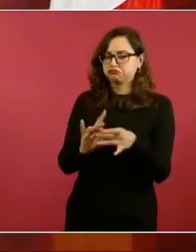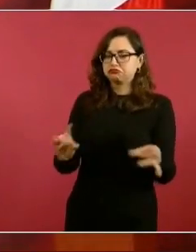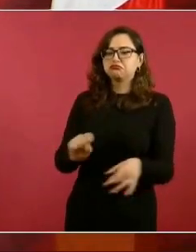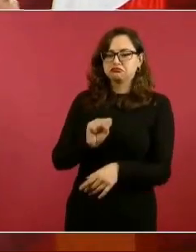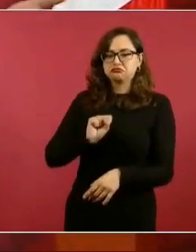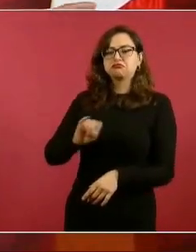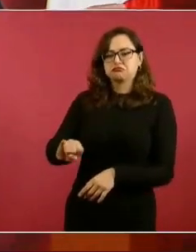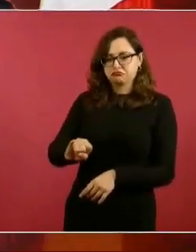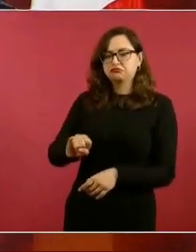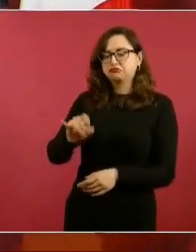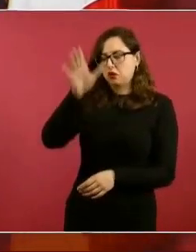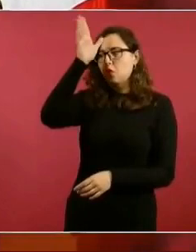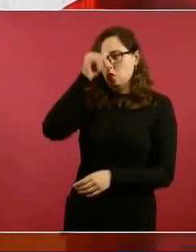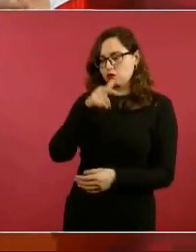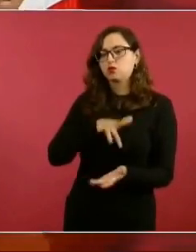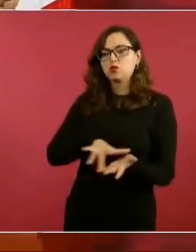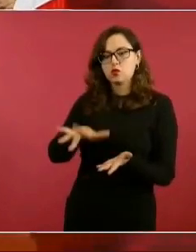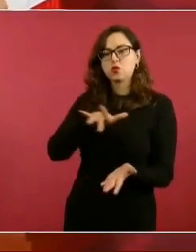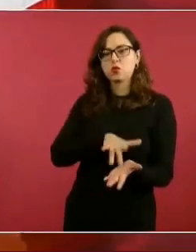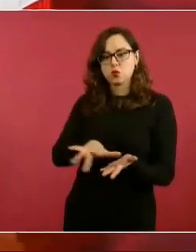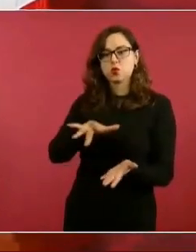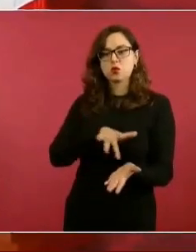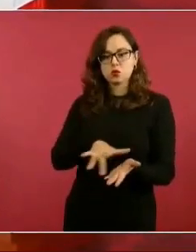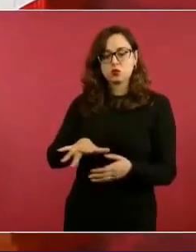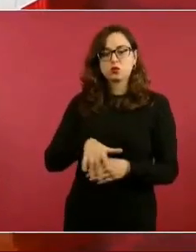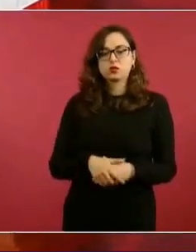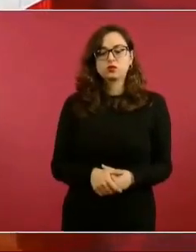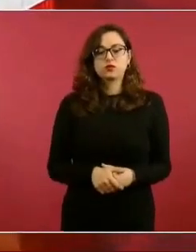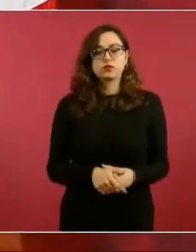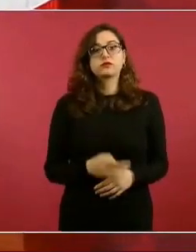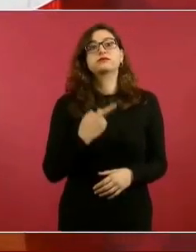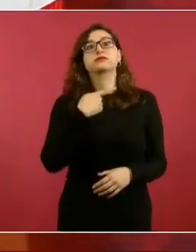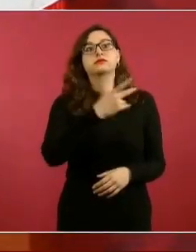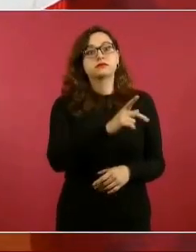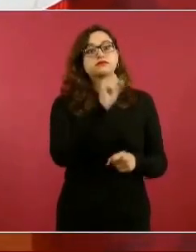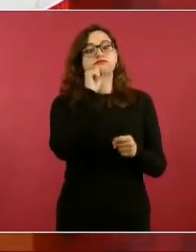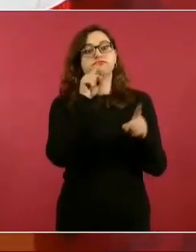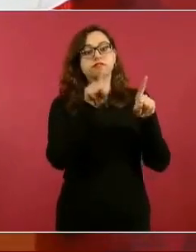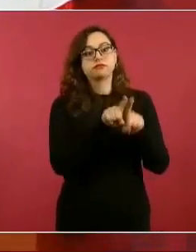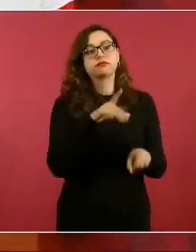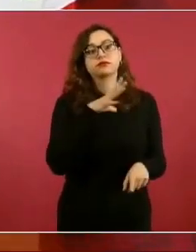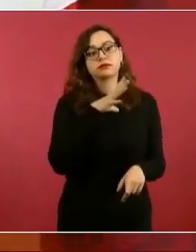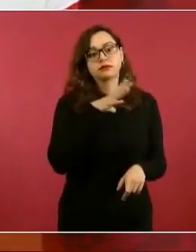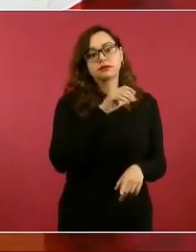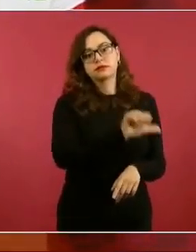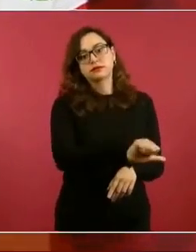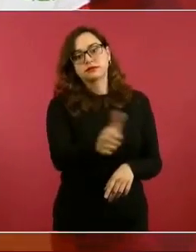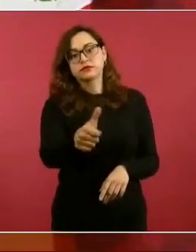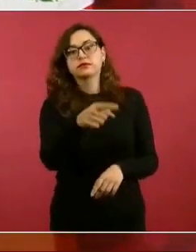Pero estaban los que distribuyen la harina de maíz,